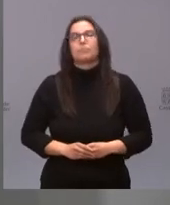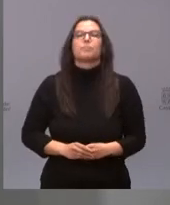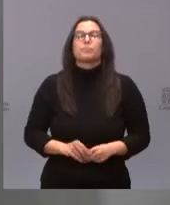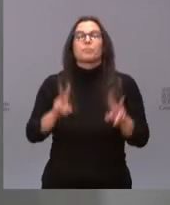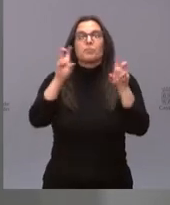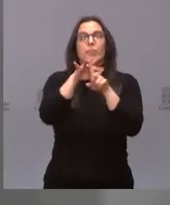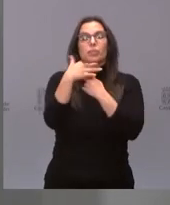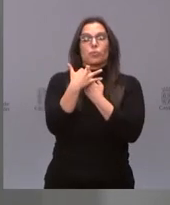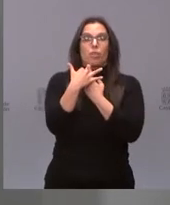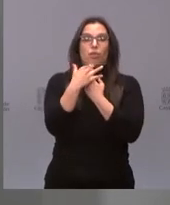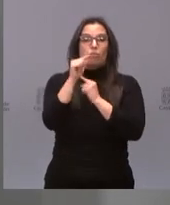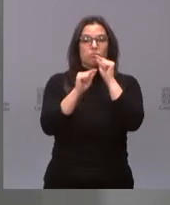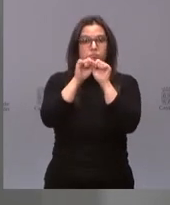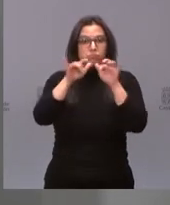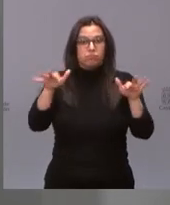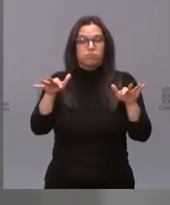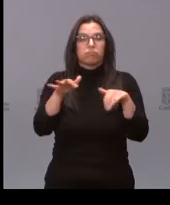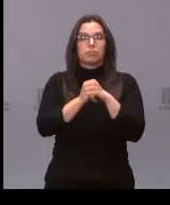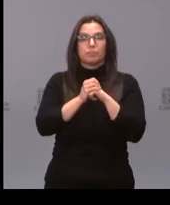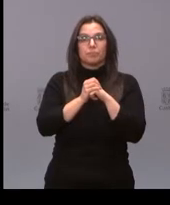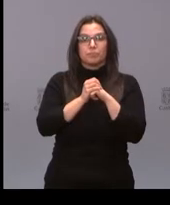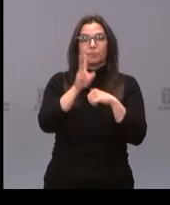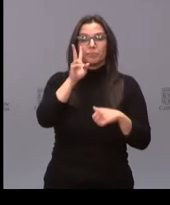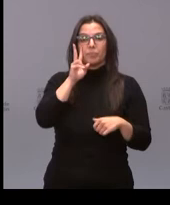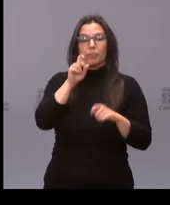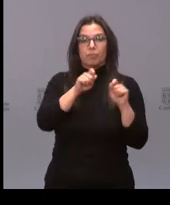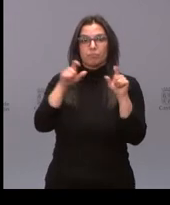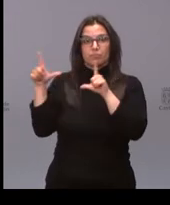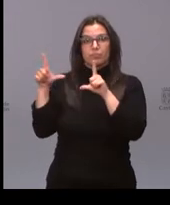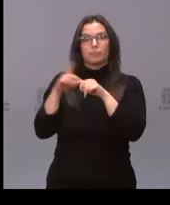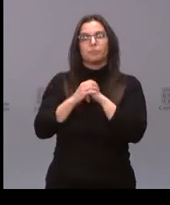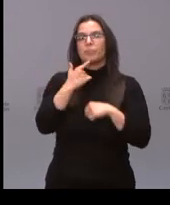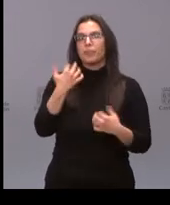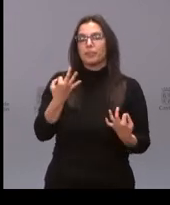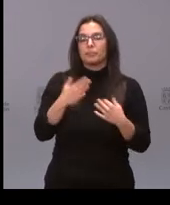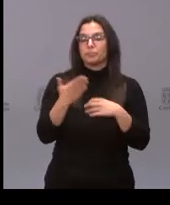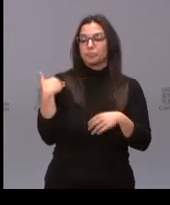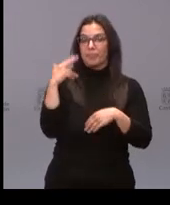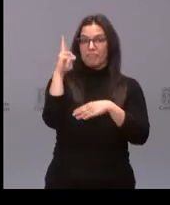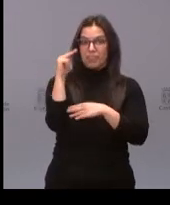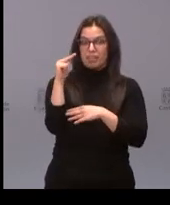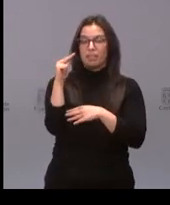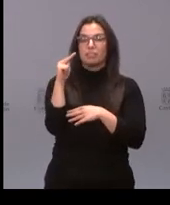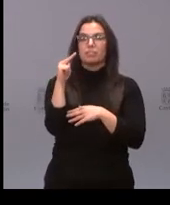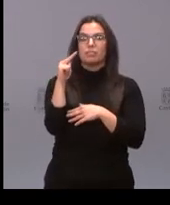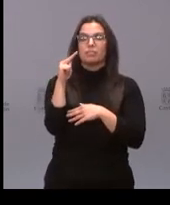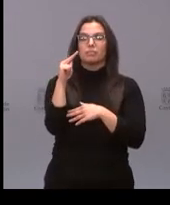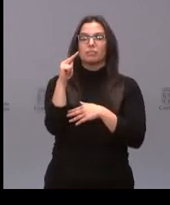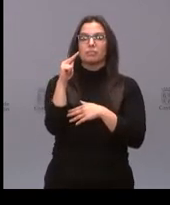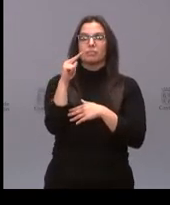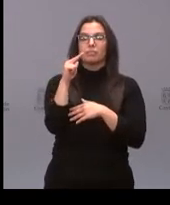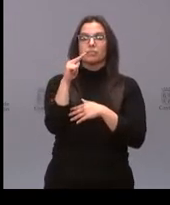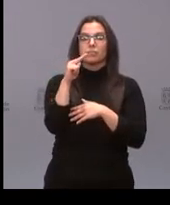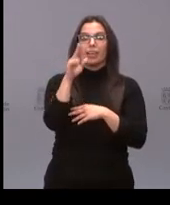a la situación epidemiológica, como se ve en la diapositiva, señalar que el pasado viernes se mostraba a nivel